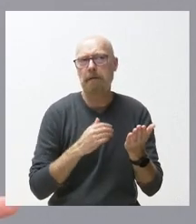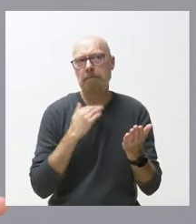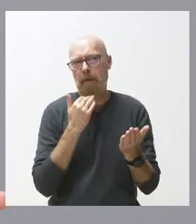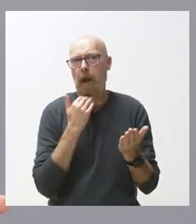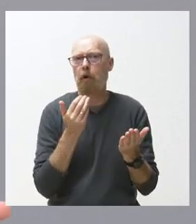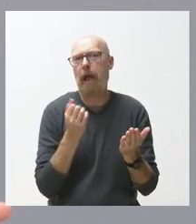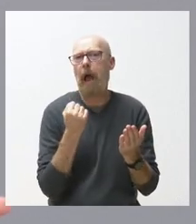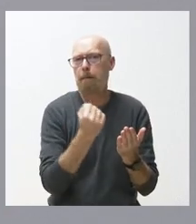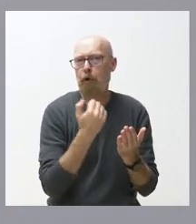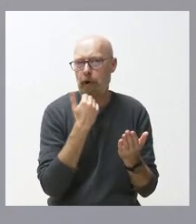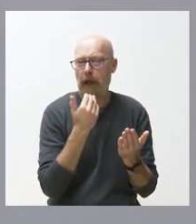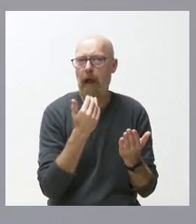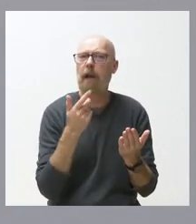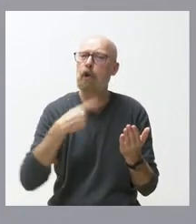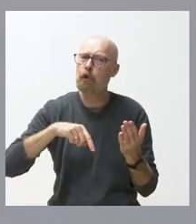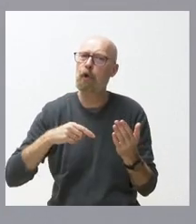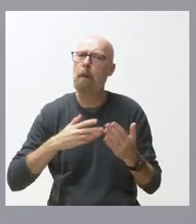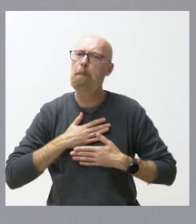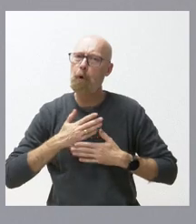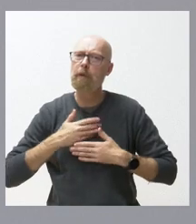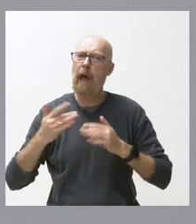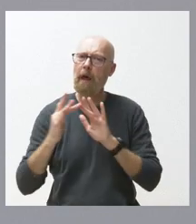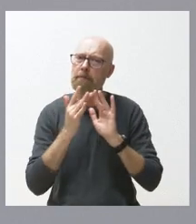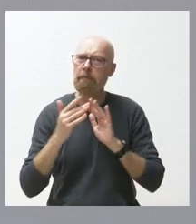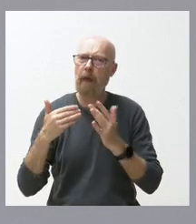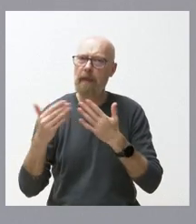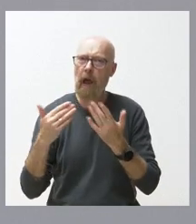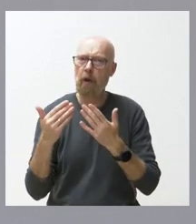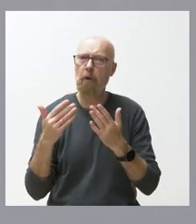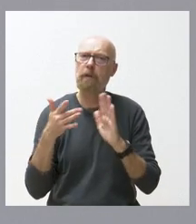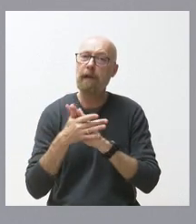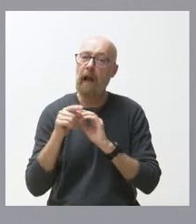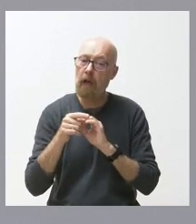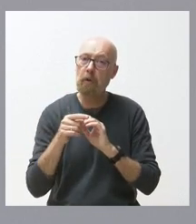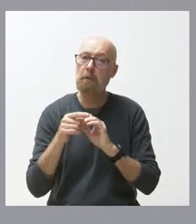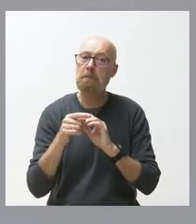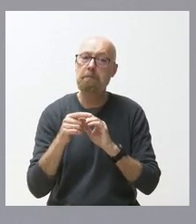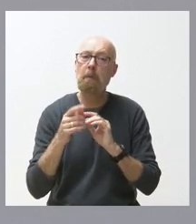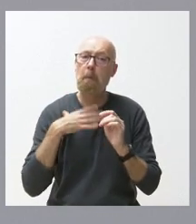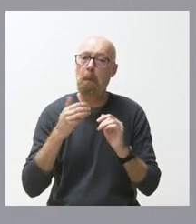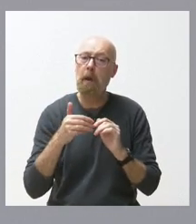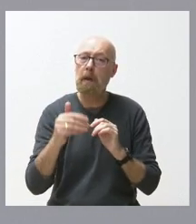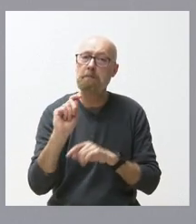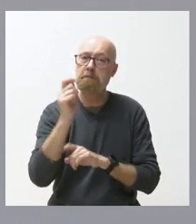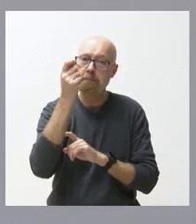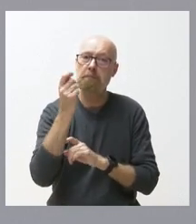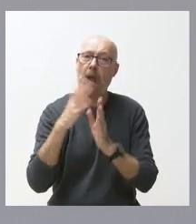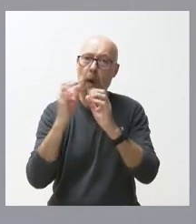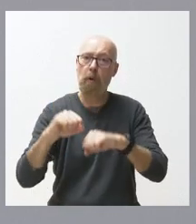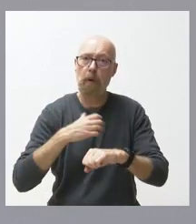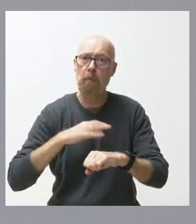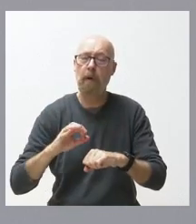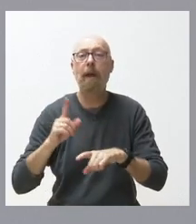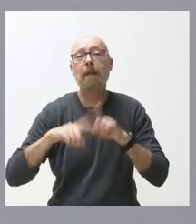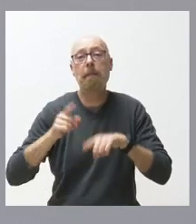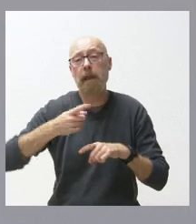Parlamento y tenemos voluntad de diálogo esta es una base de partida muy importante para poder alcanzar este gran pacto presupuestario ahora depende de todos por